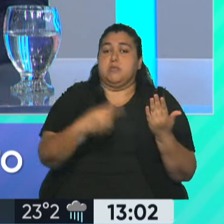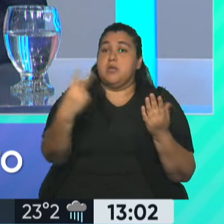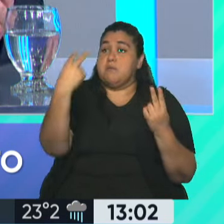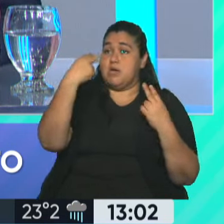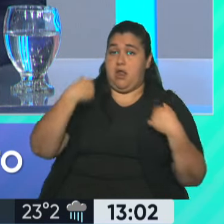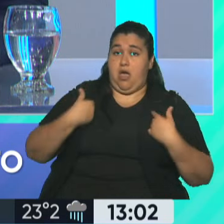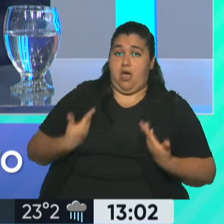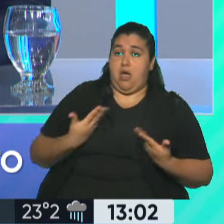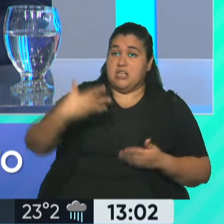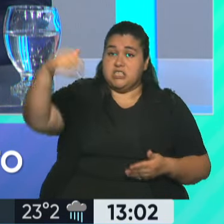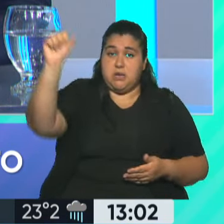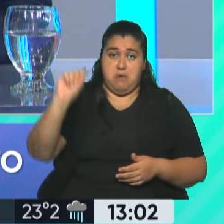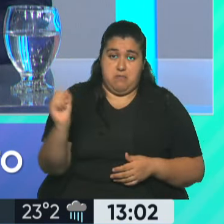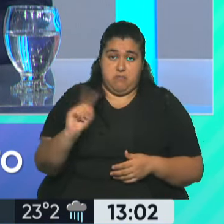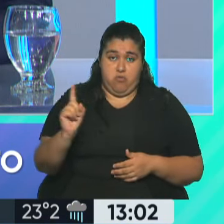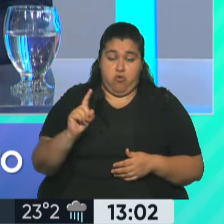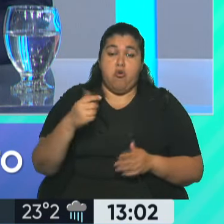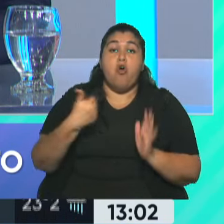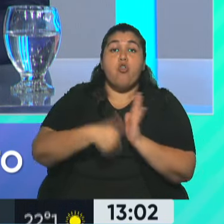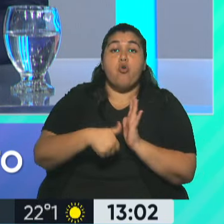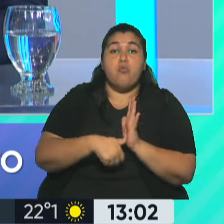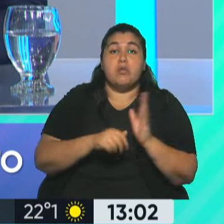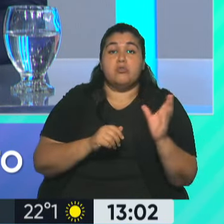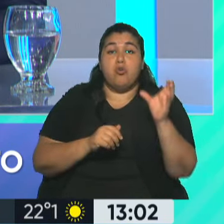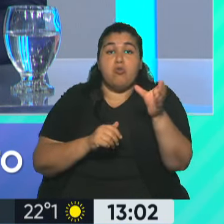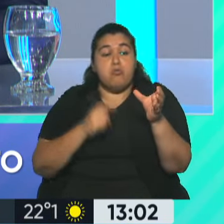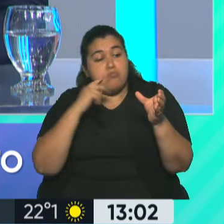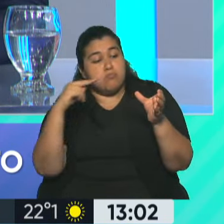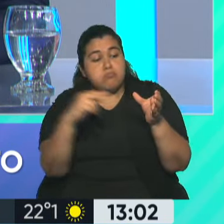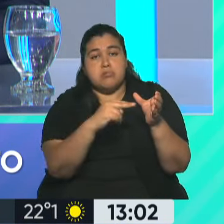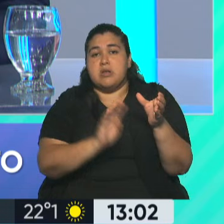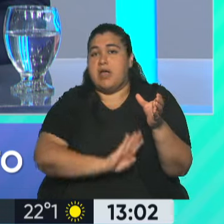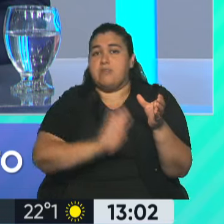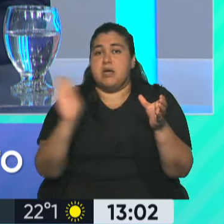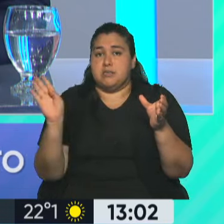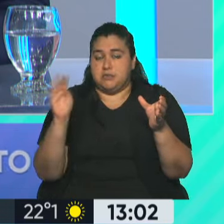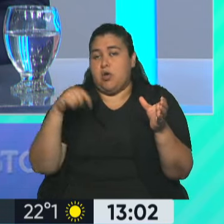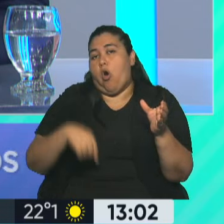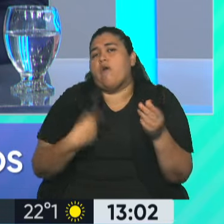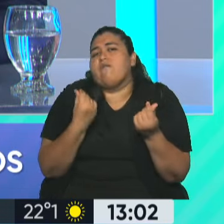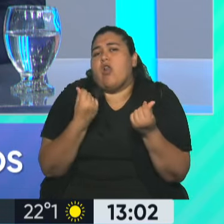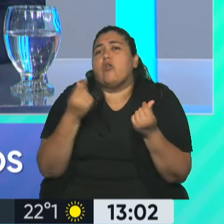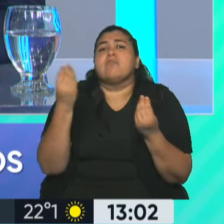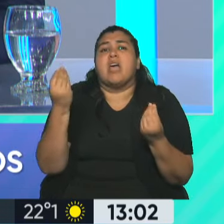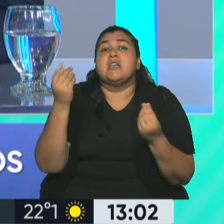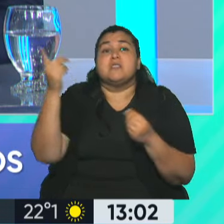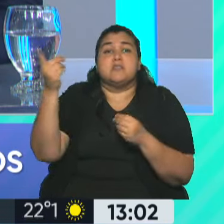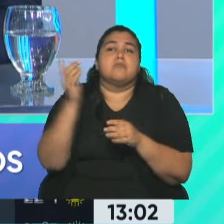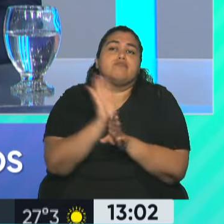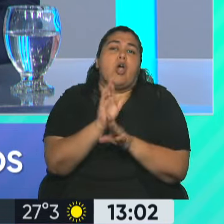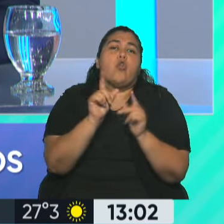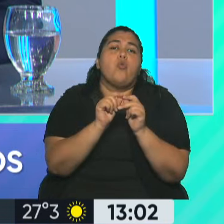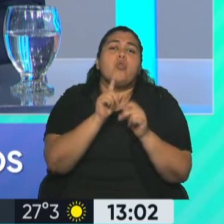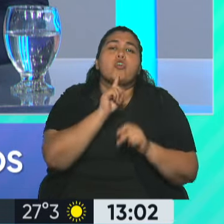no te lo tenés que llevar. El DNI tiene en el frente un dato que vale oro hoy en día para los delincuentes, que es el número de trámite.